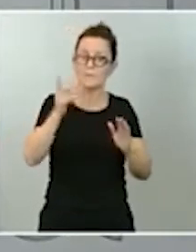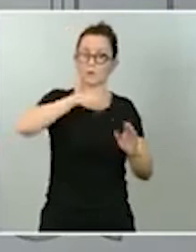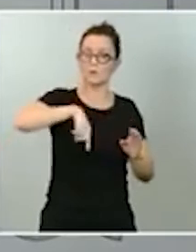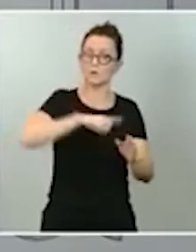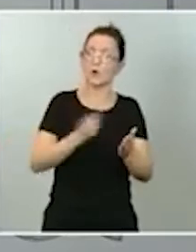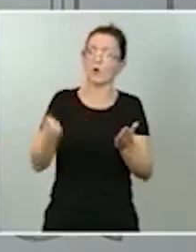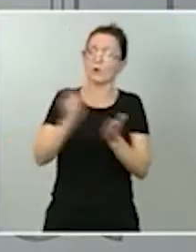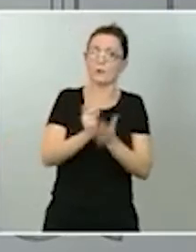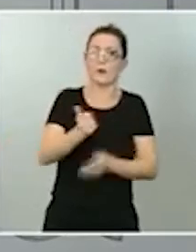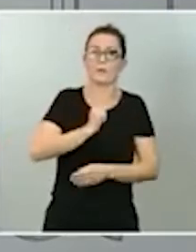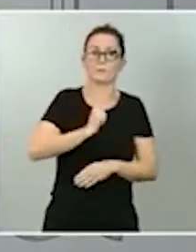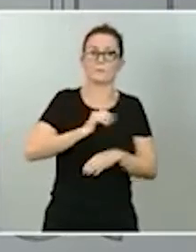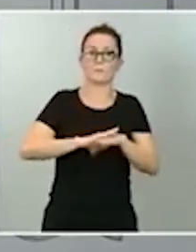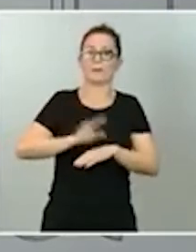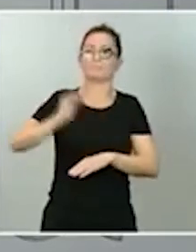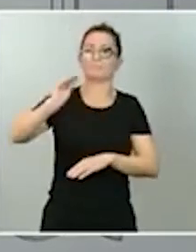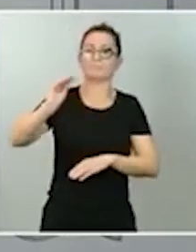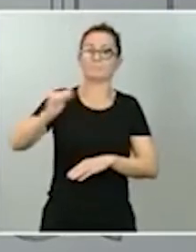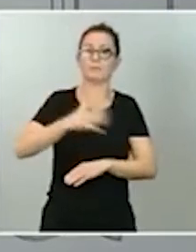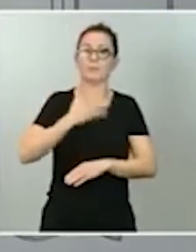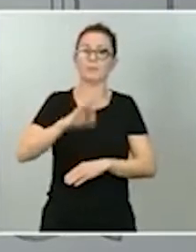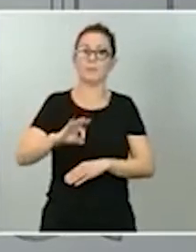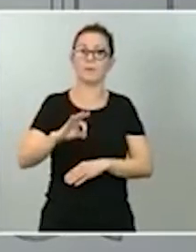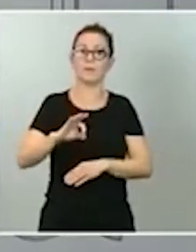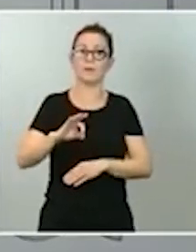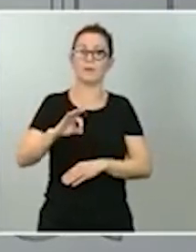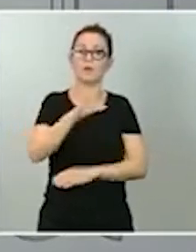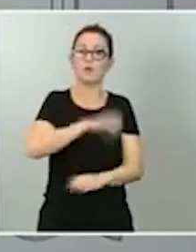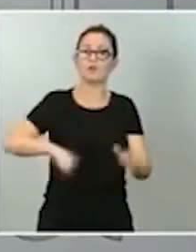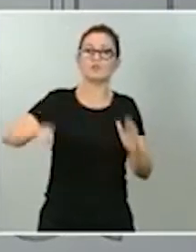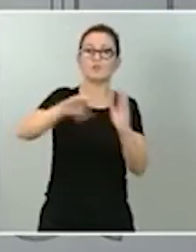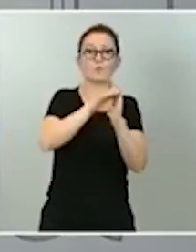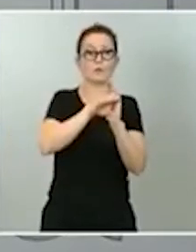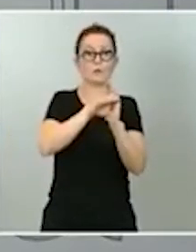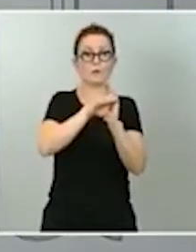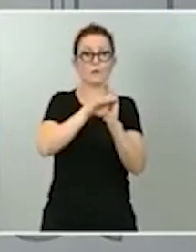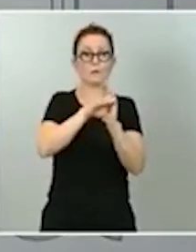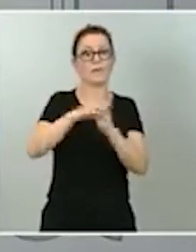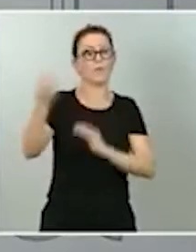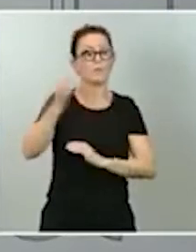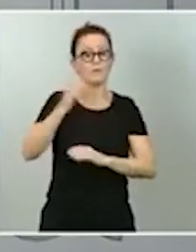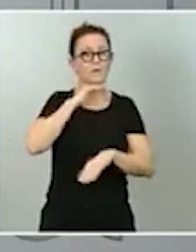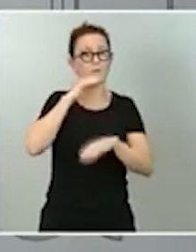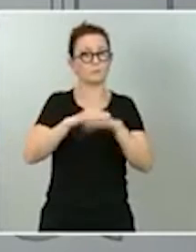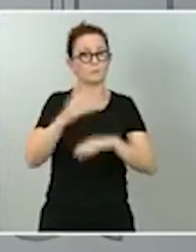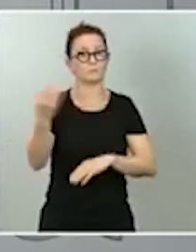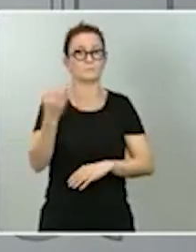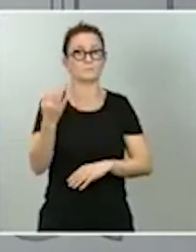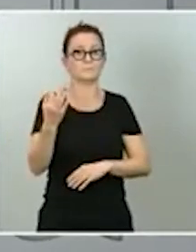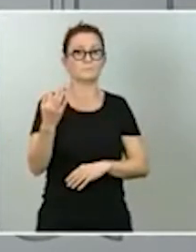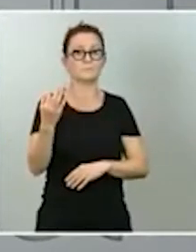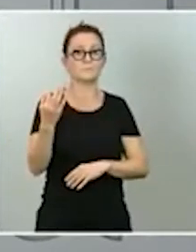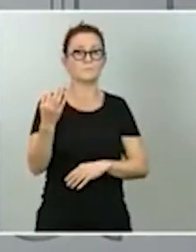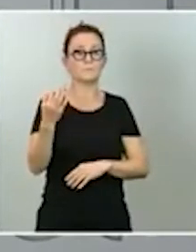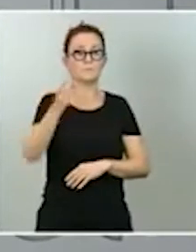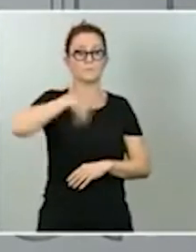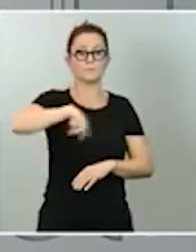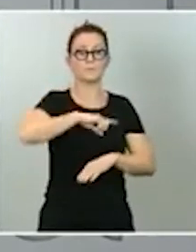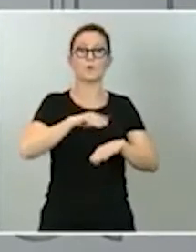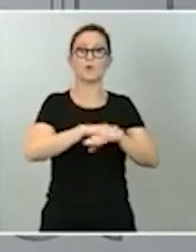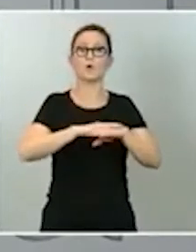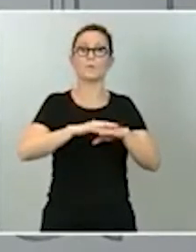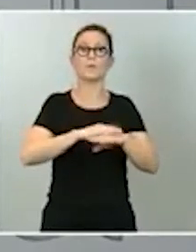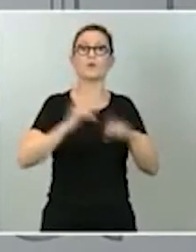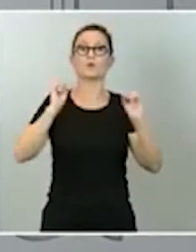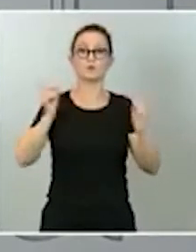cumpla con su mandato constitucional, es un deber constitucional. No solo los ejecutivos tienen tarea, también la oposición tiene